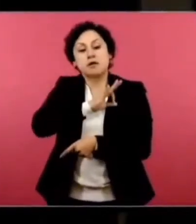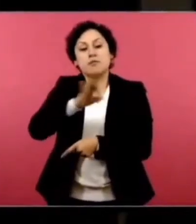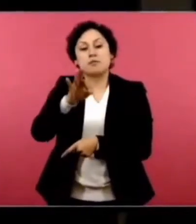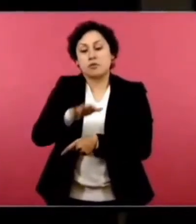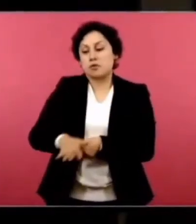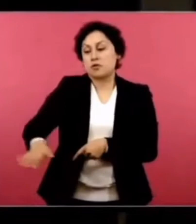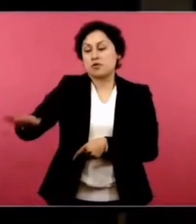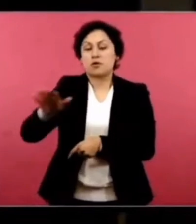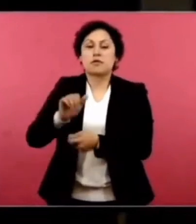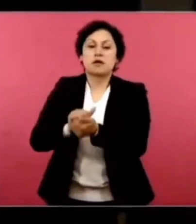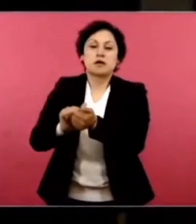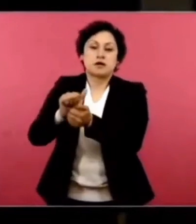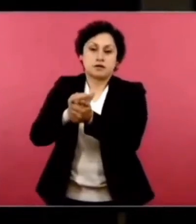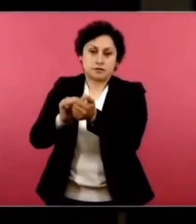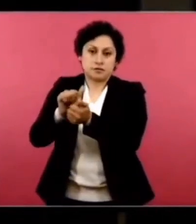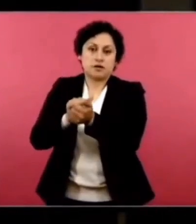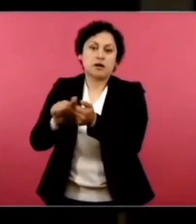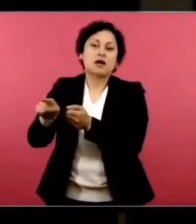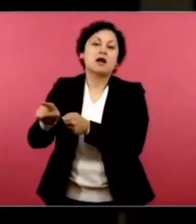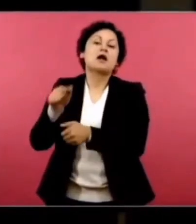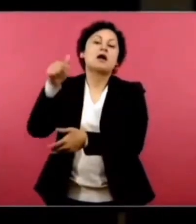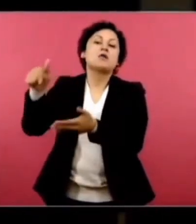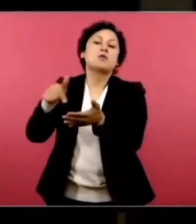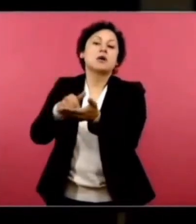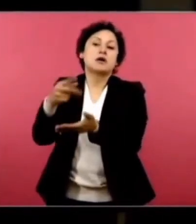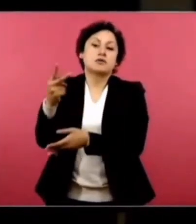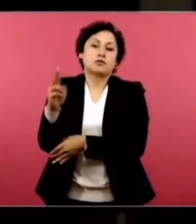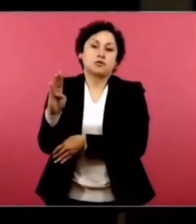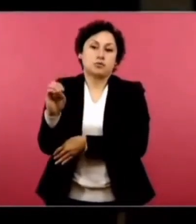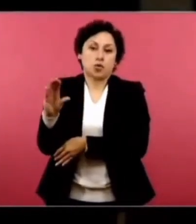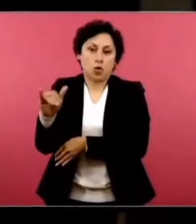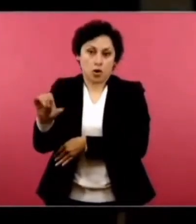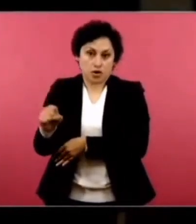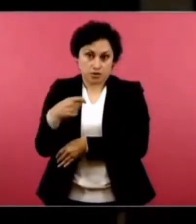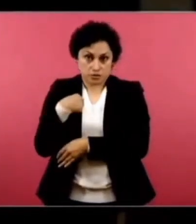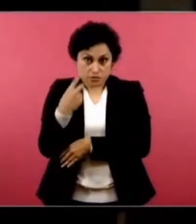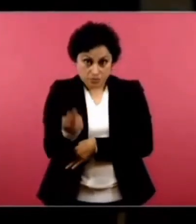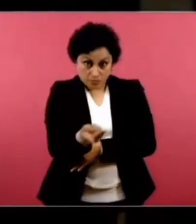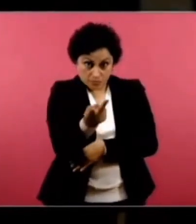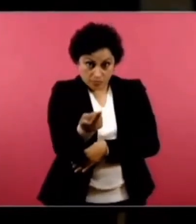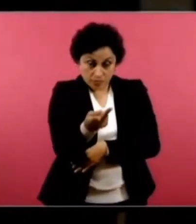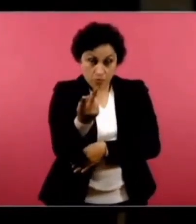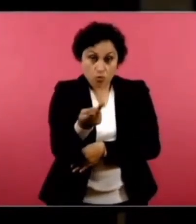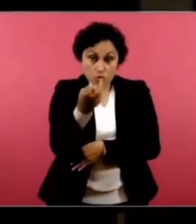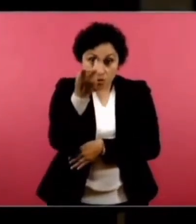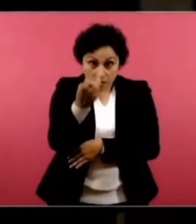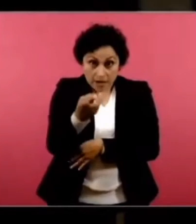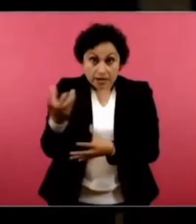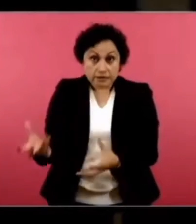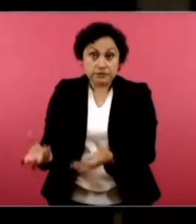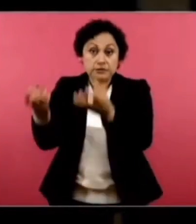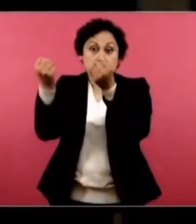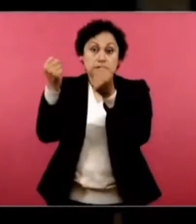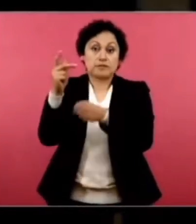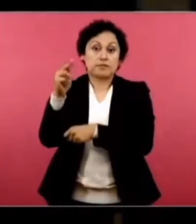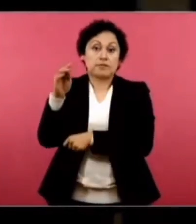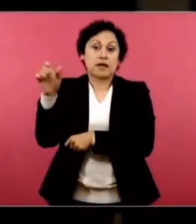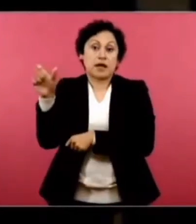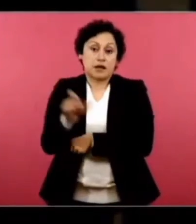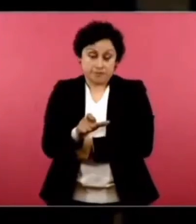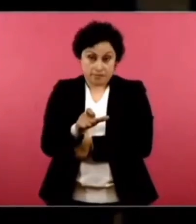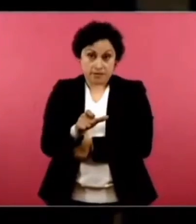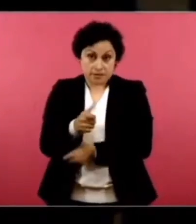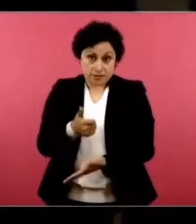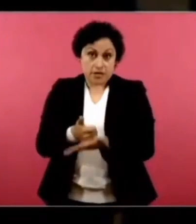parejo la refinación en dos bocas. Considera que este es un punto más a favor de la recuperación de Pemex durante su gobierno